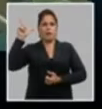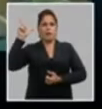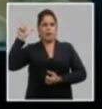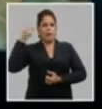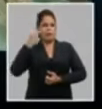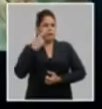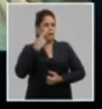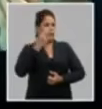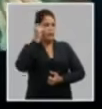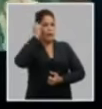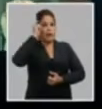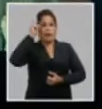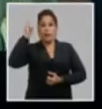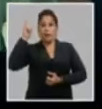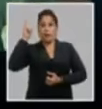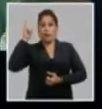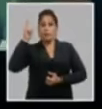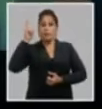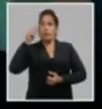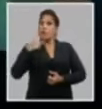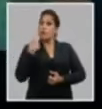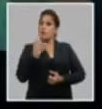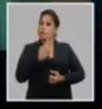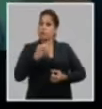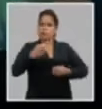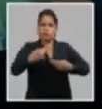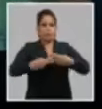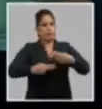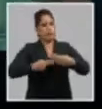de que lo que hacemos,